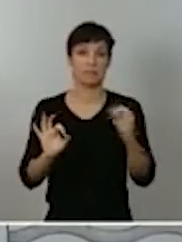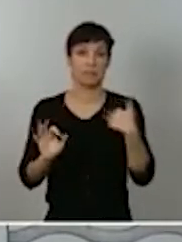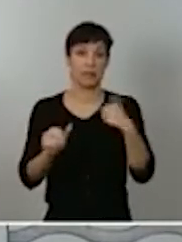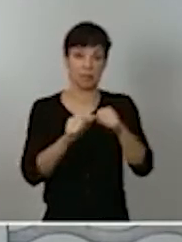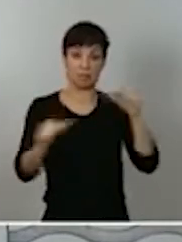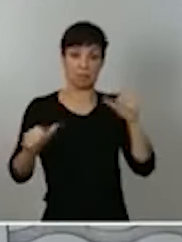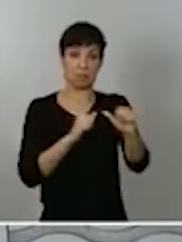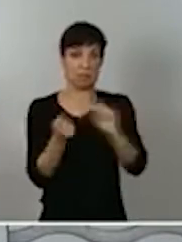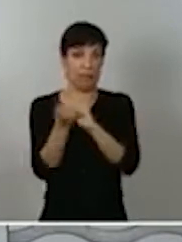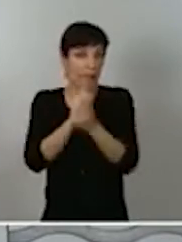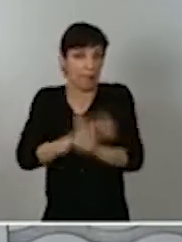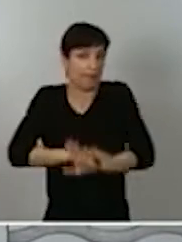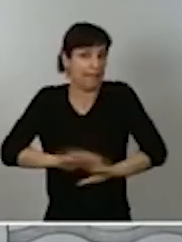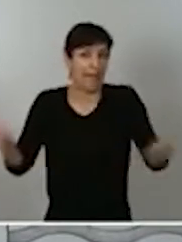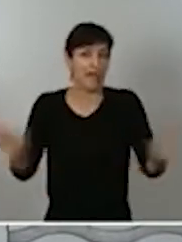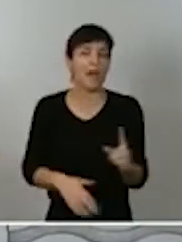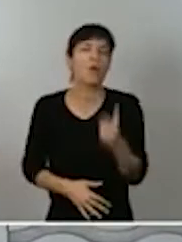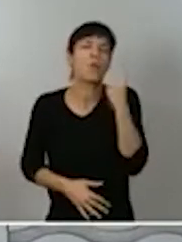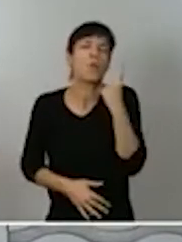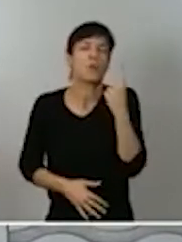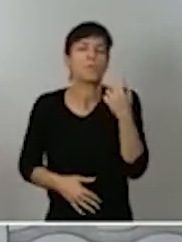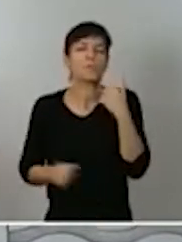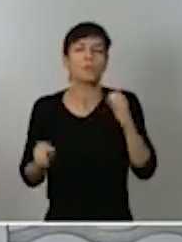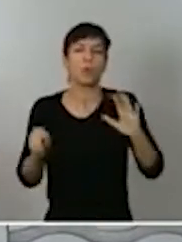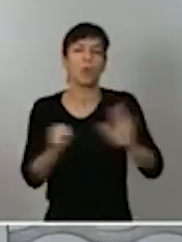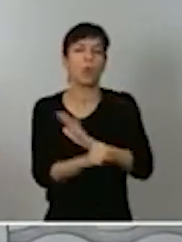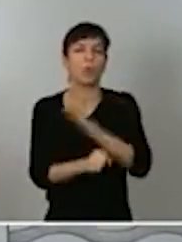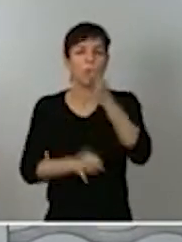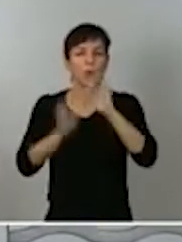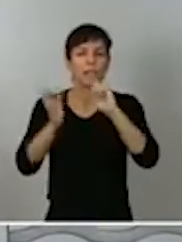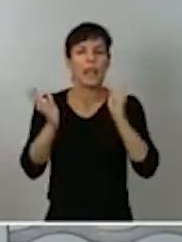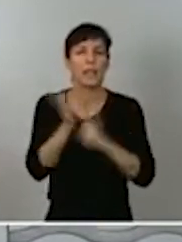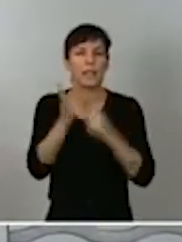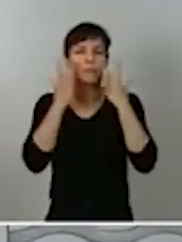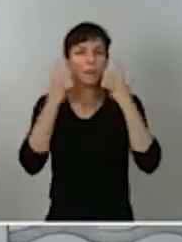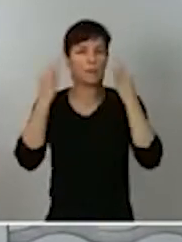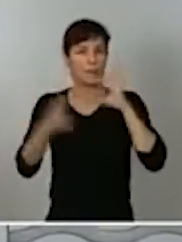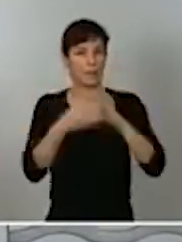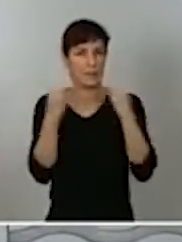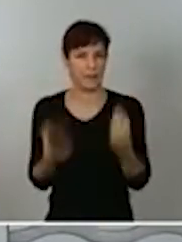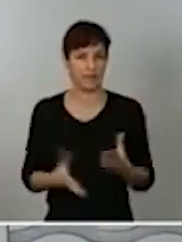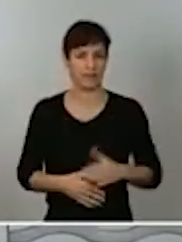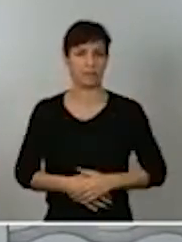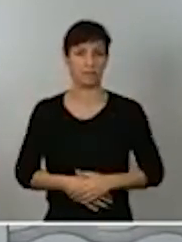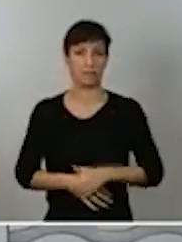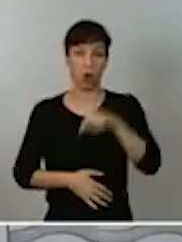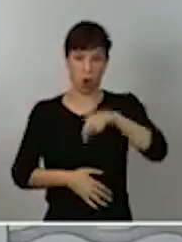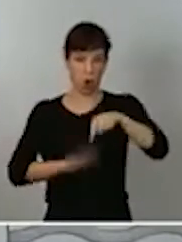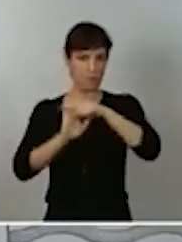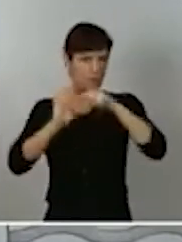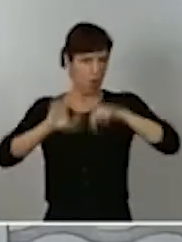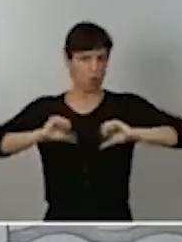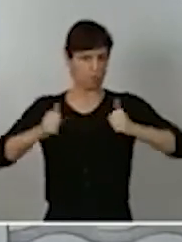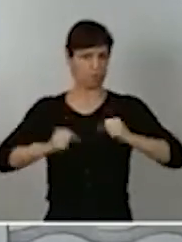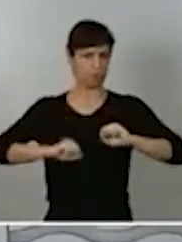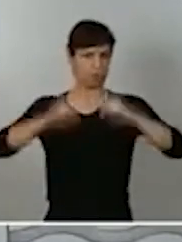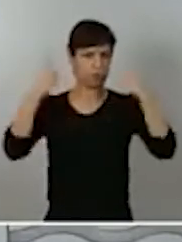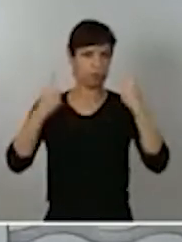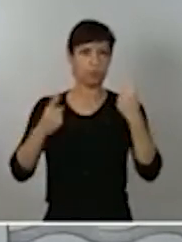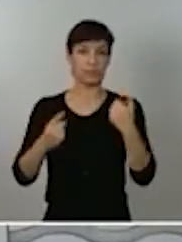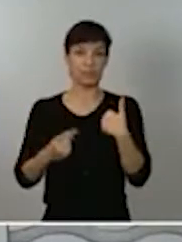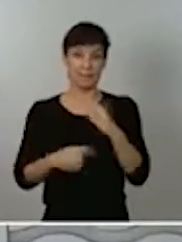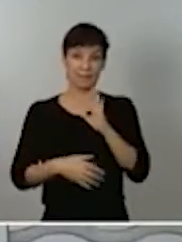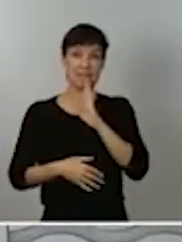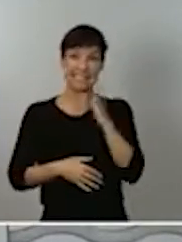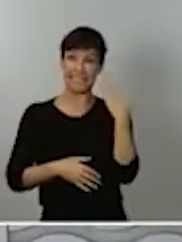con otra cobertura jurídica. Las medidas que estarán en vigor hoy mismo son las mismas que estaban